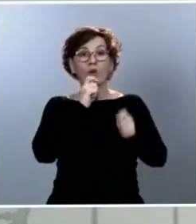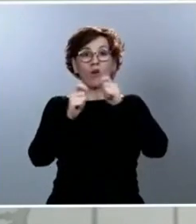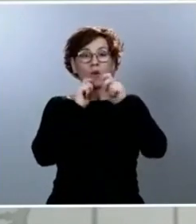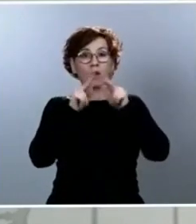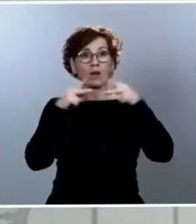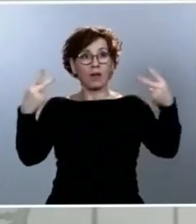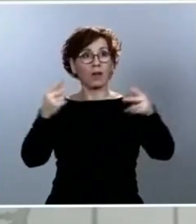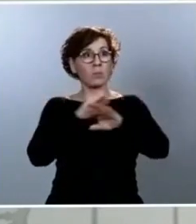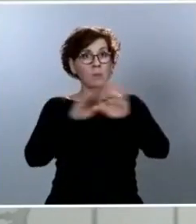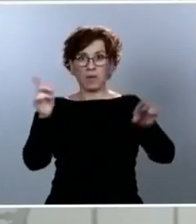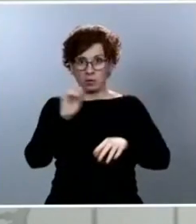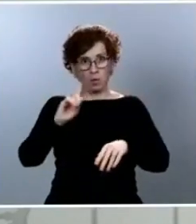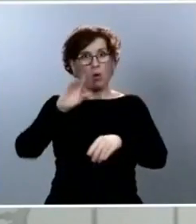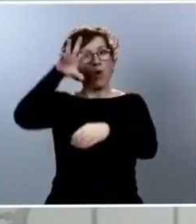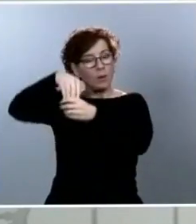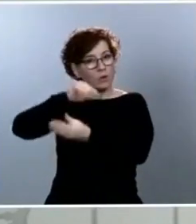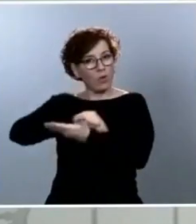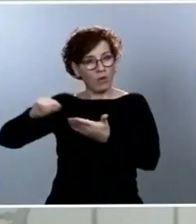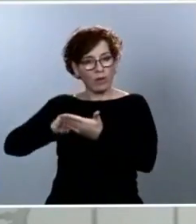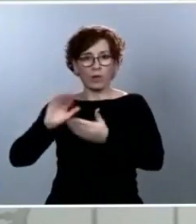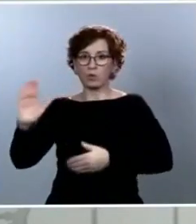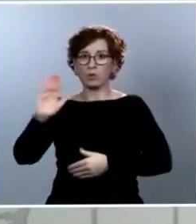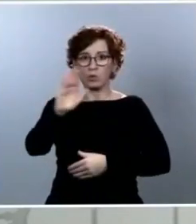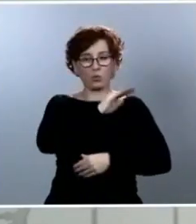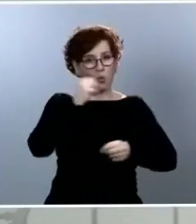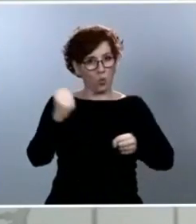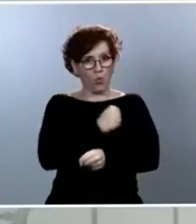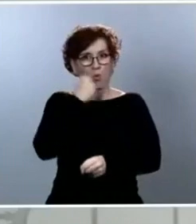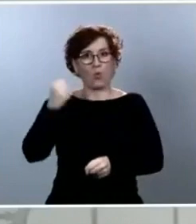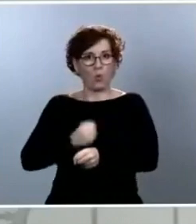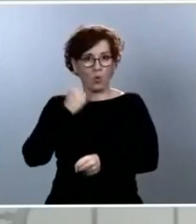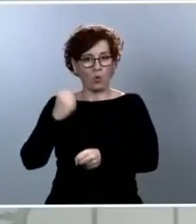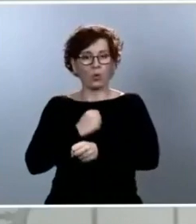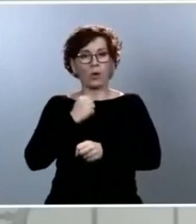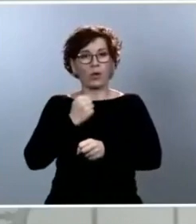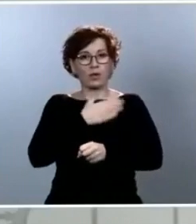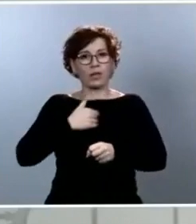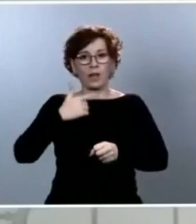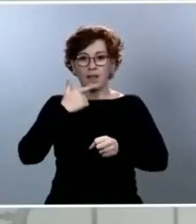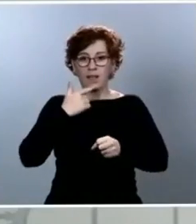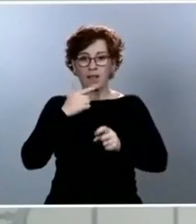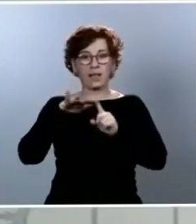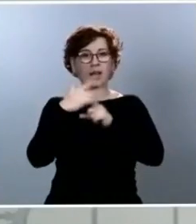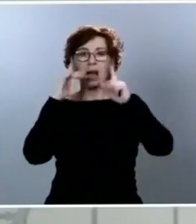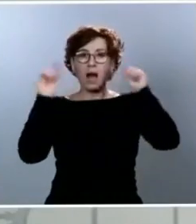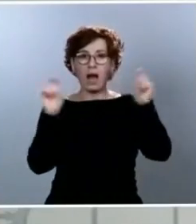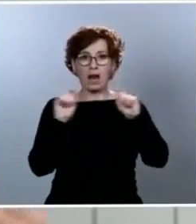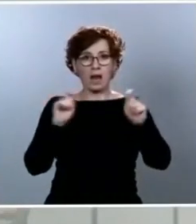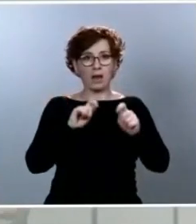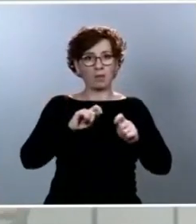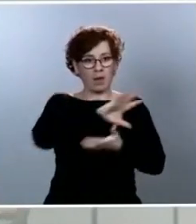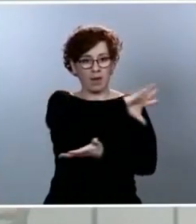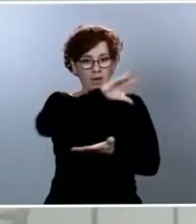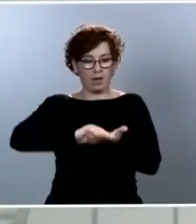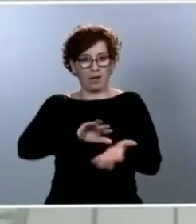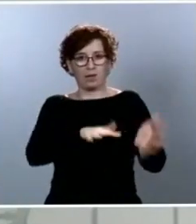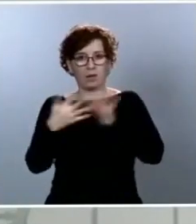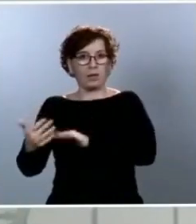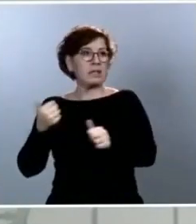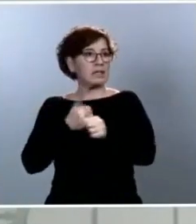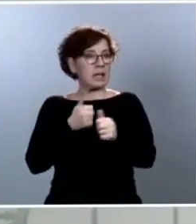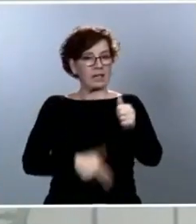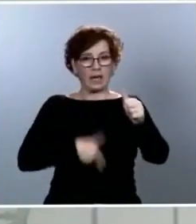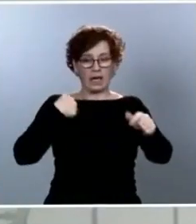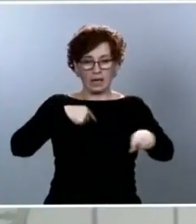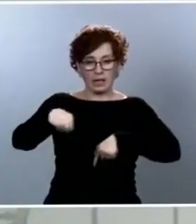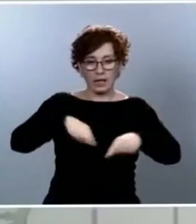sus oficinas desplegando y haciendo eficaz todo el estado de alarma desde la Secretaría General de Transportes, a los DAOs, de